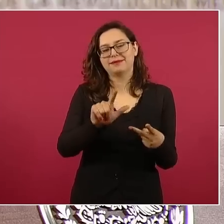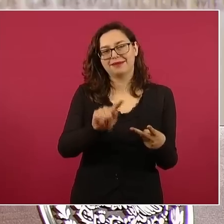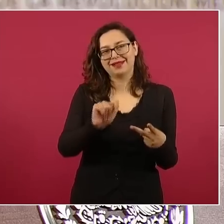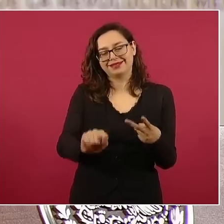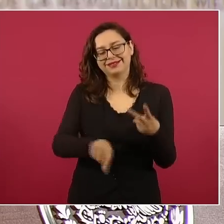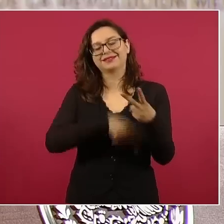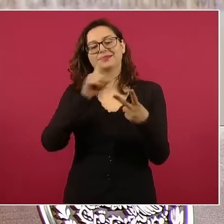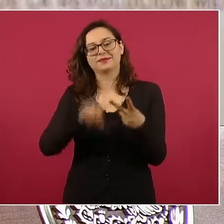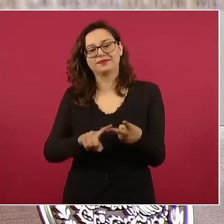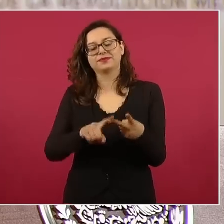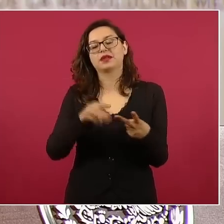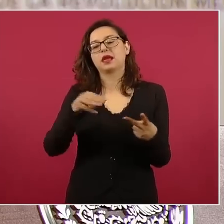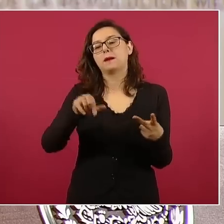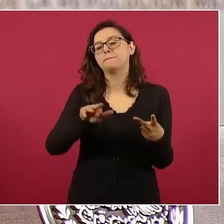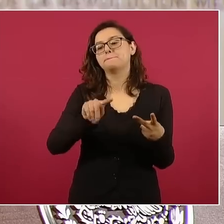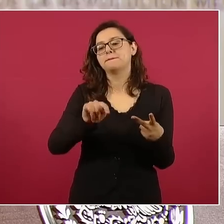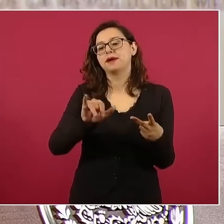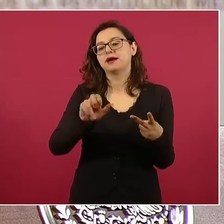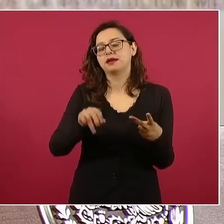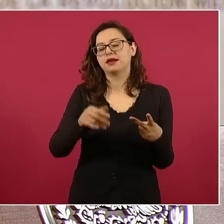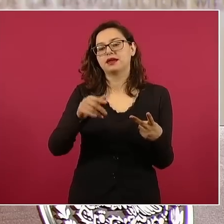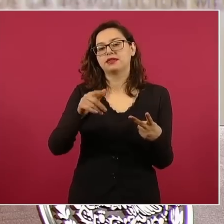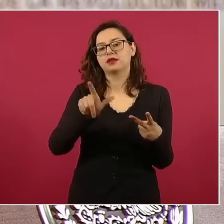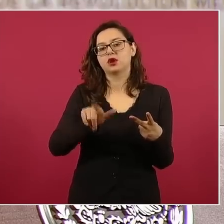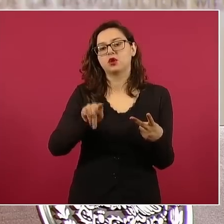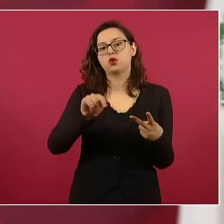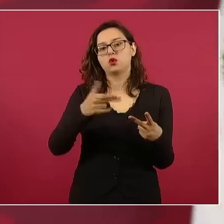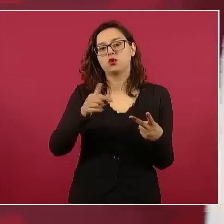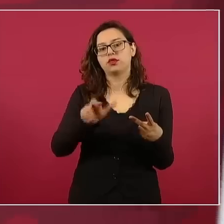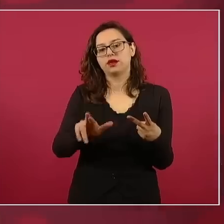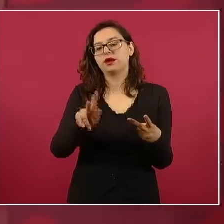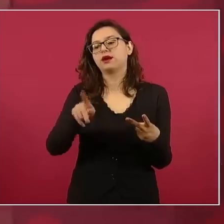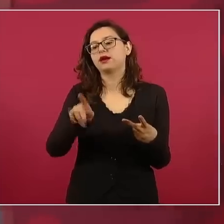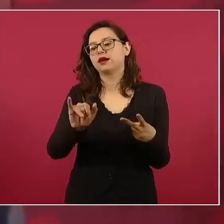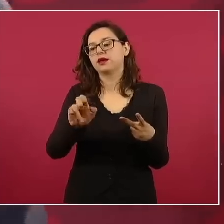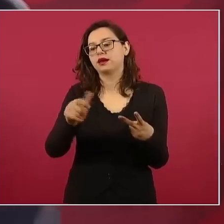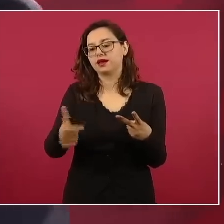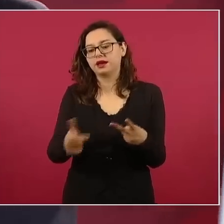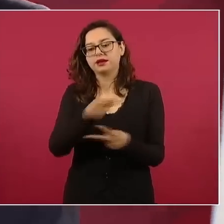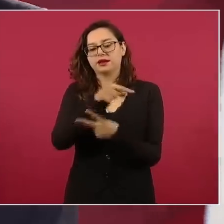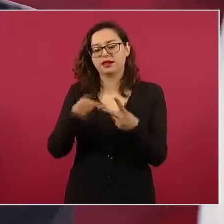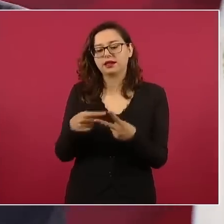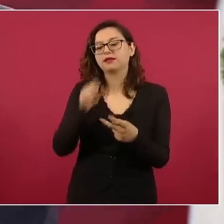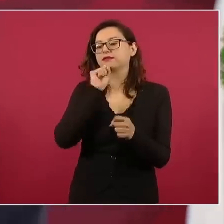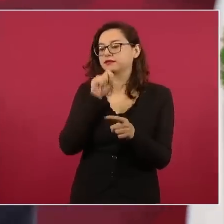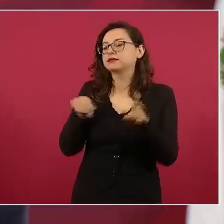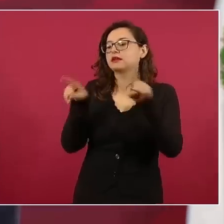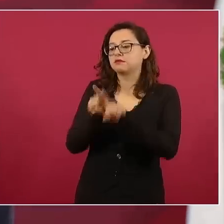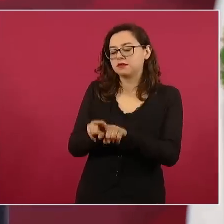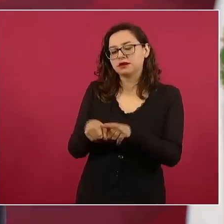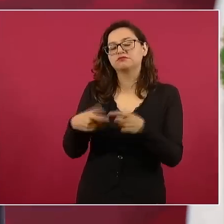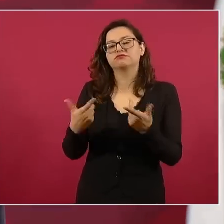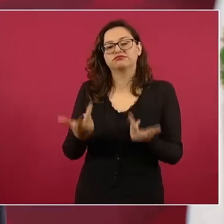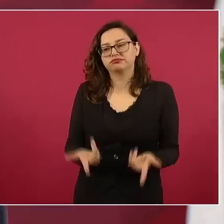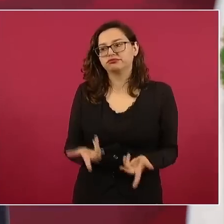Martin, un héroe, de la lucha por los derechos civiles,